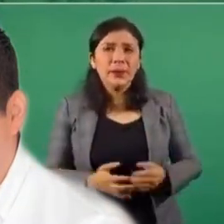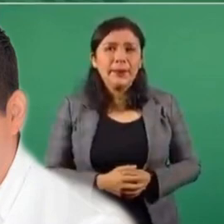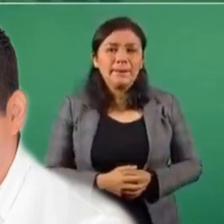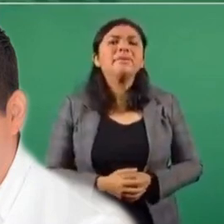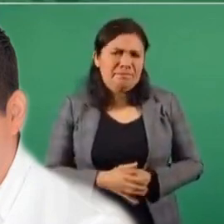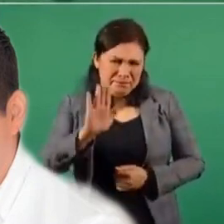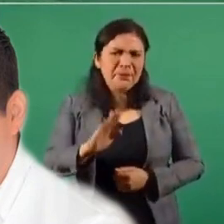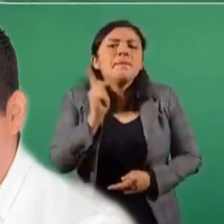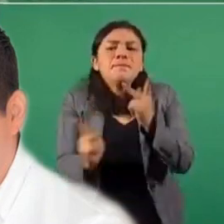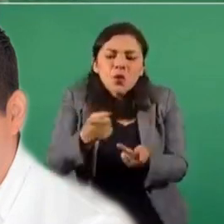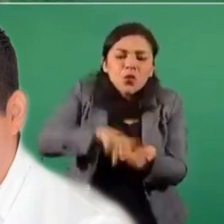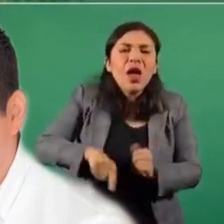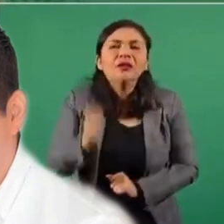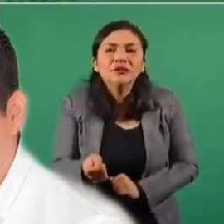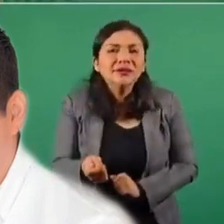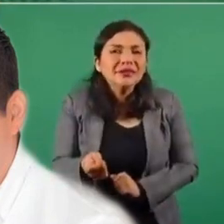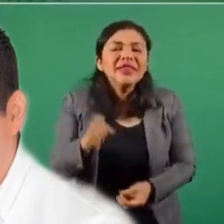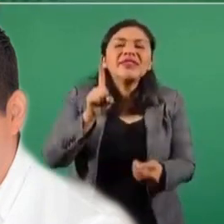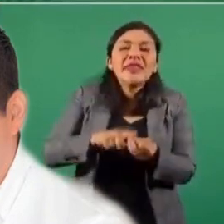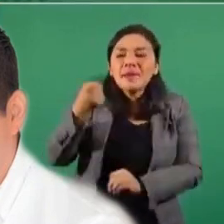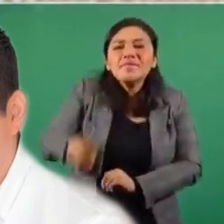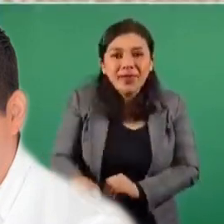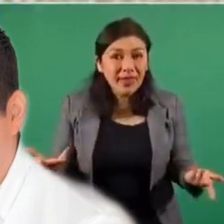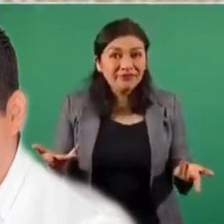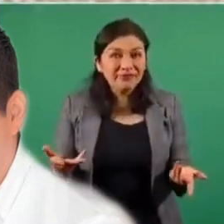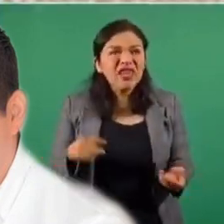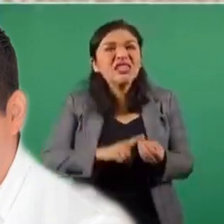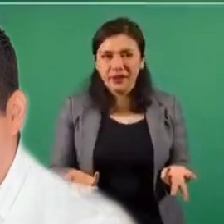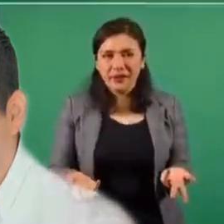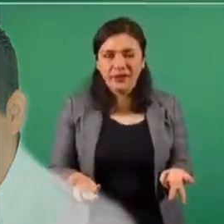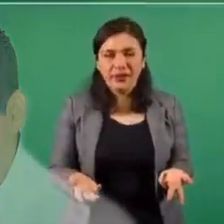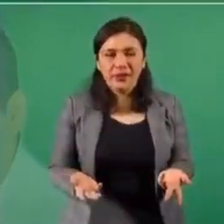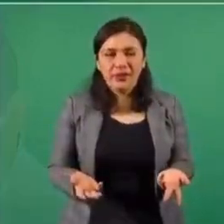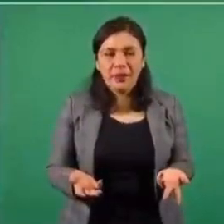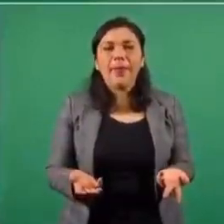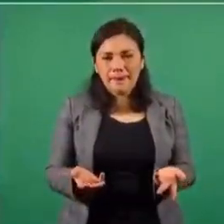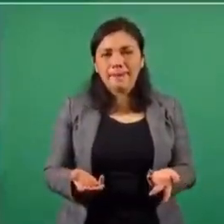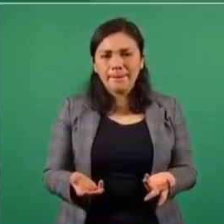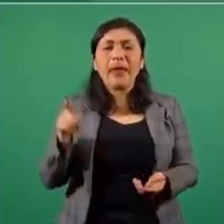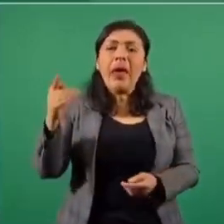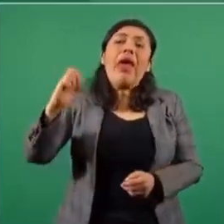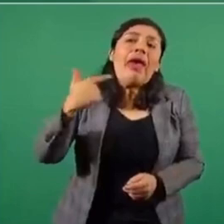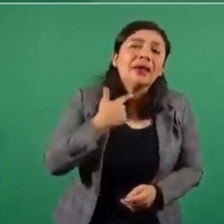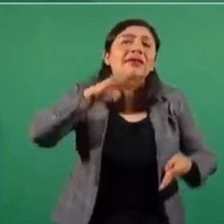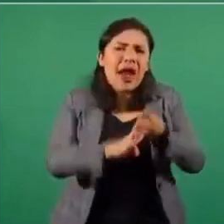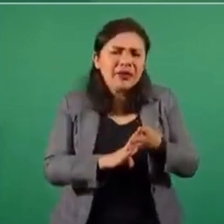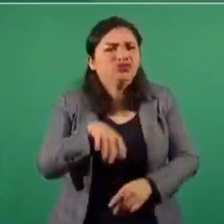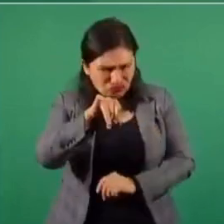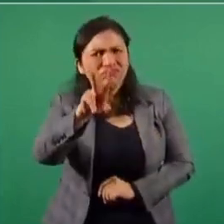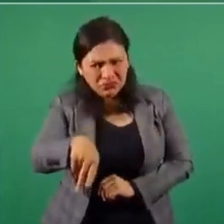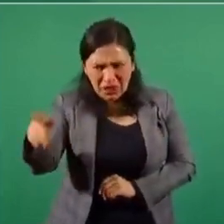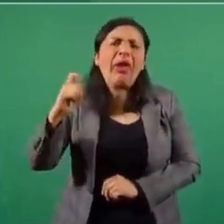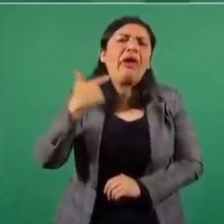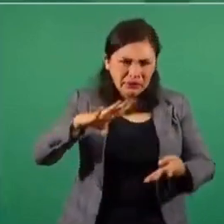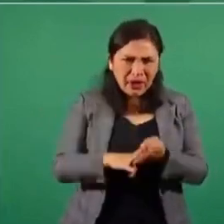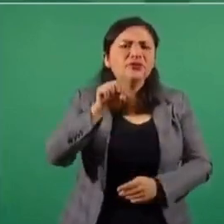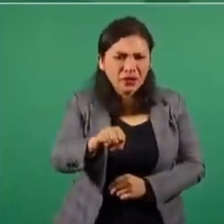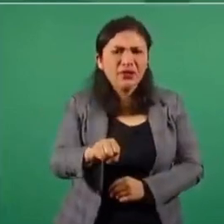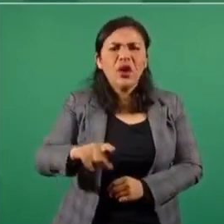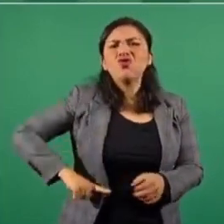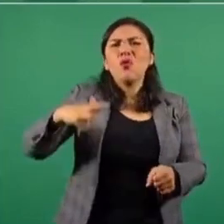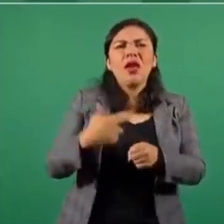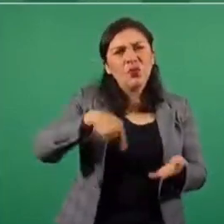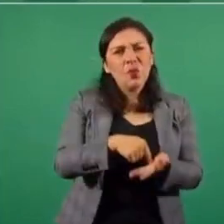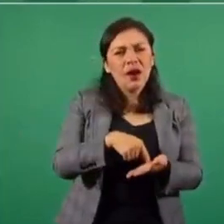Y la pregunta es, ¿de parte de quién? ¿A quién no le gusta? Que estuvo en la cárcel, sí, sí estuvo en cárcel, el